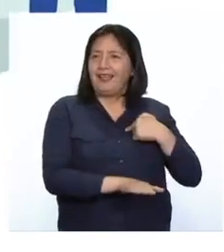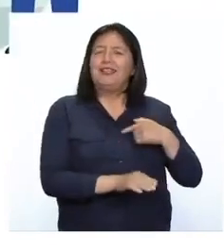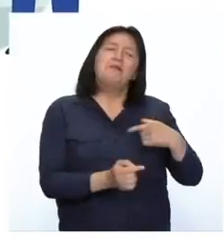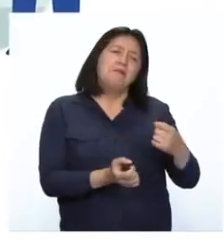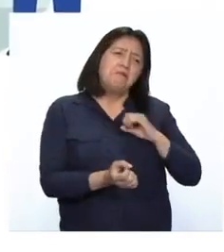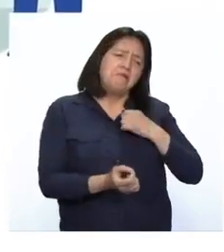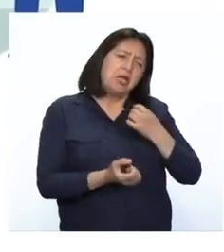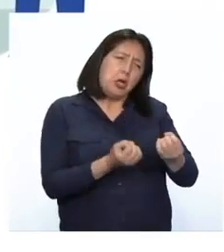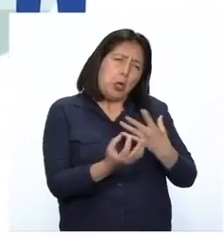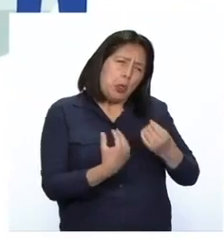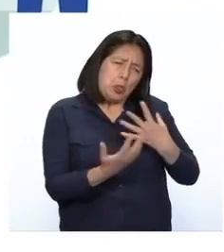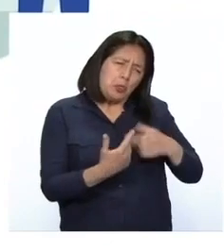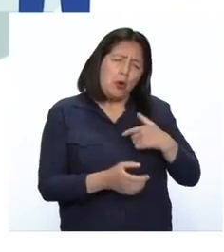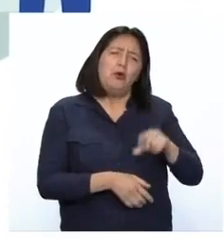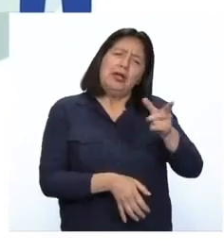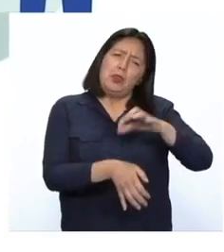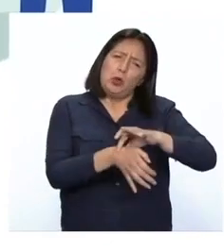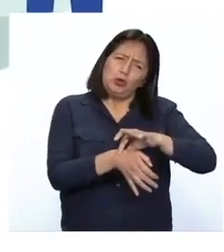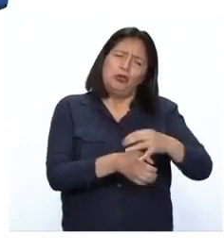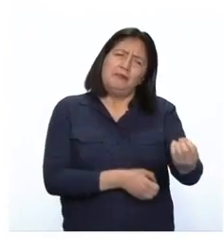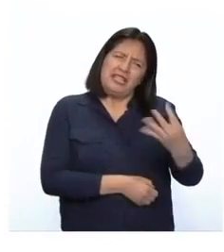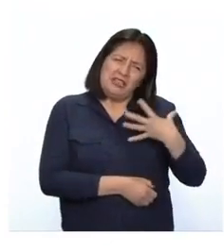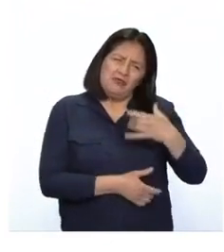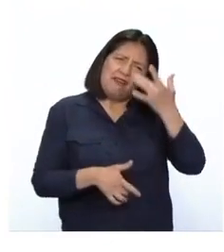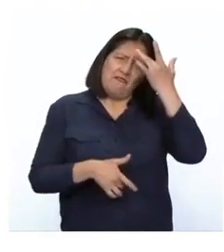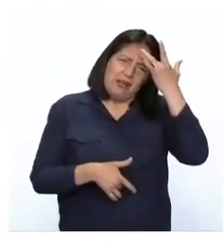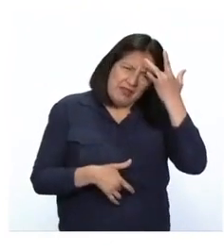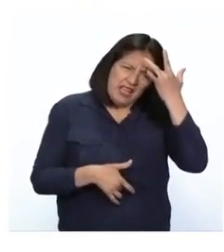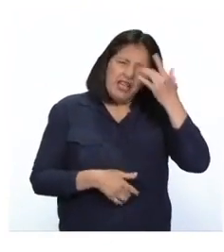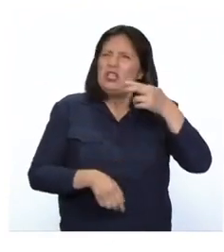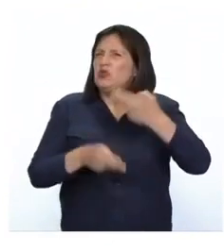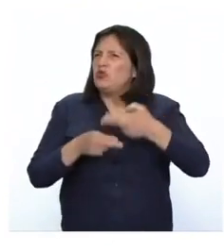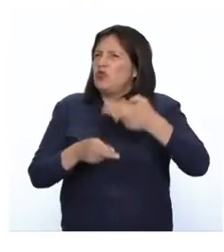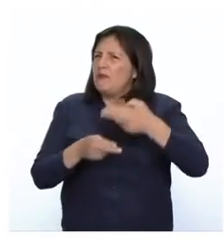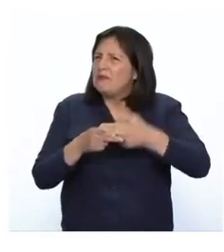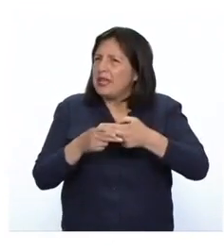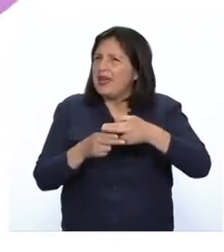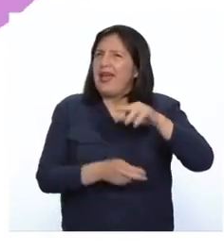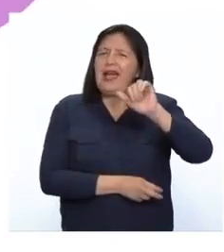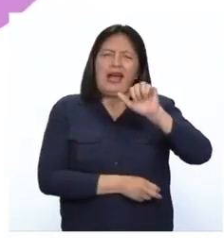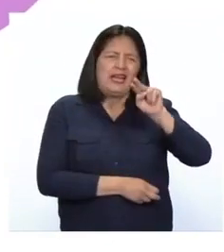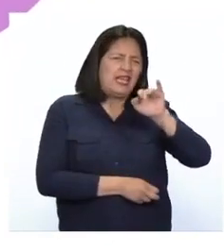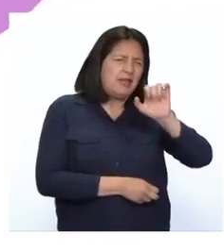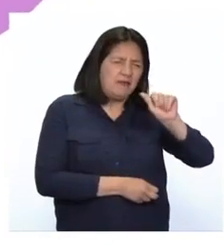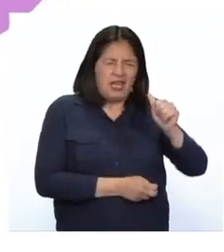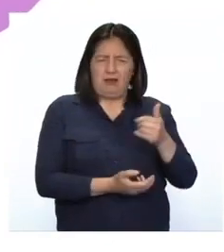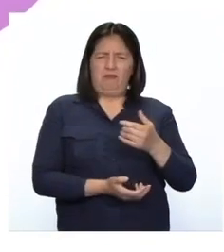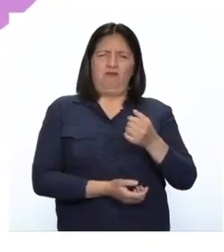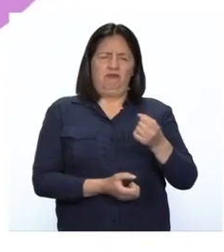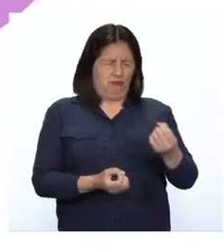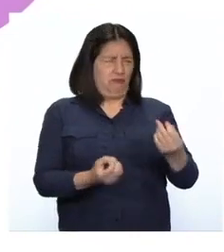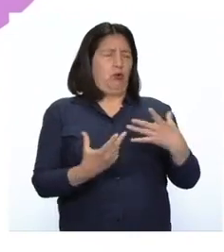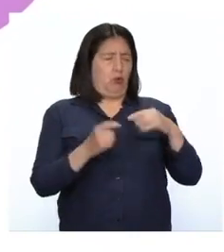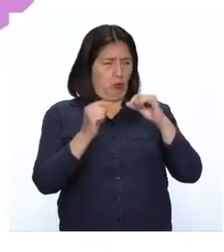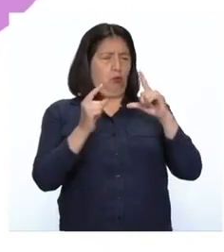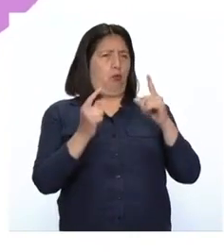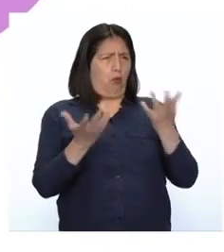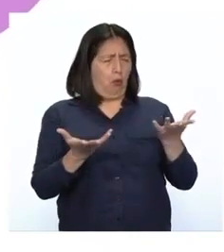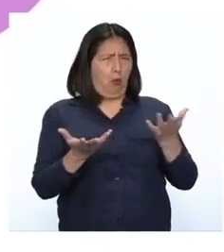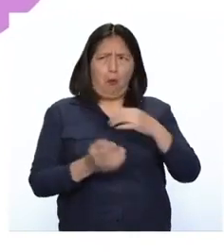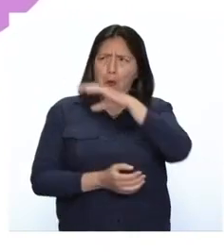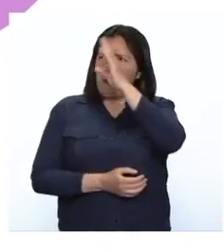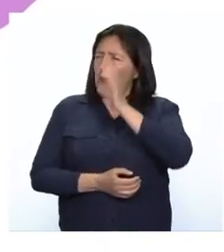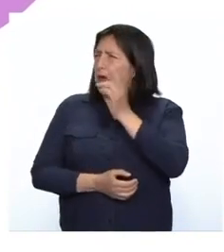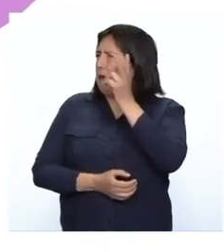su visita al doctor le diagnosticaron una enfermedad llamada anemia. Yo me sorprendí mucho cuando me lo contó porque nunca